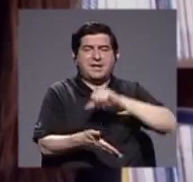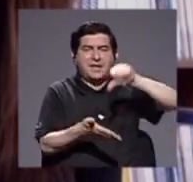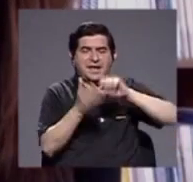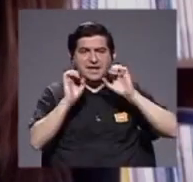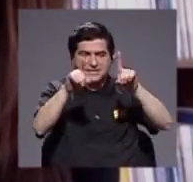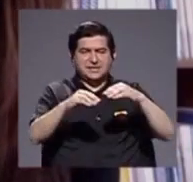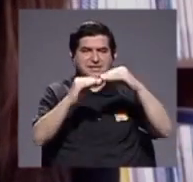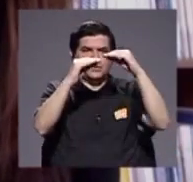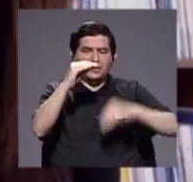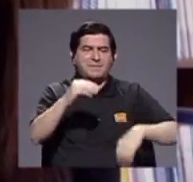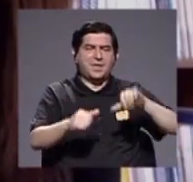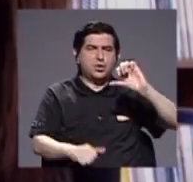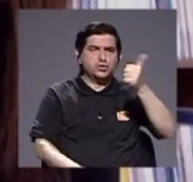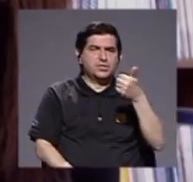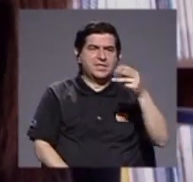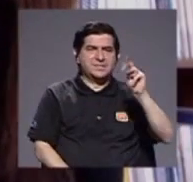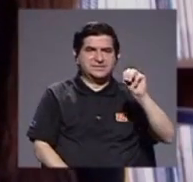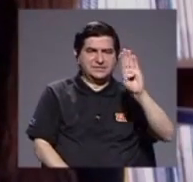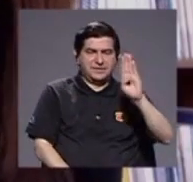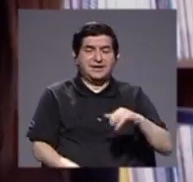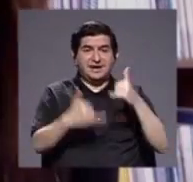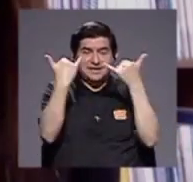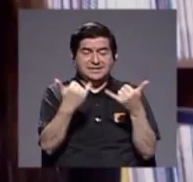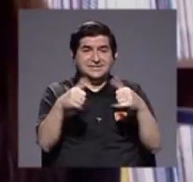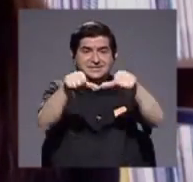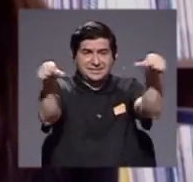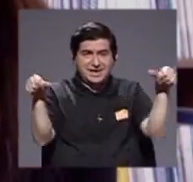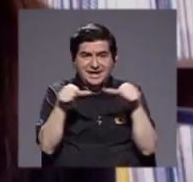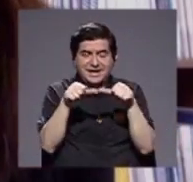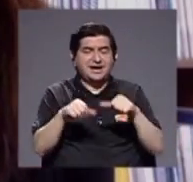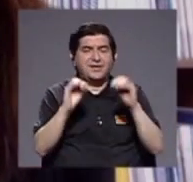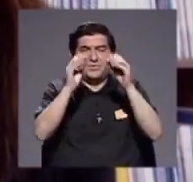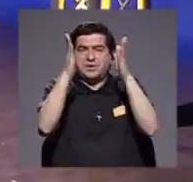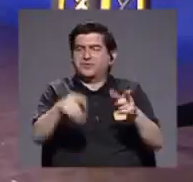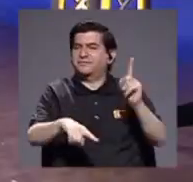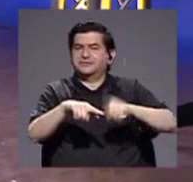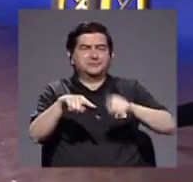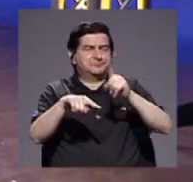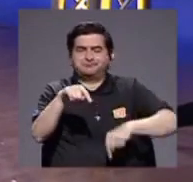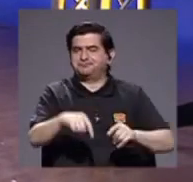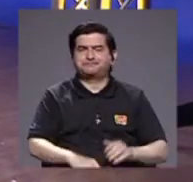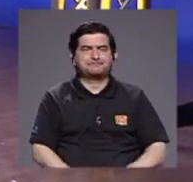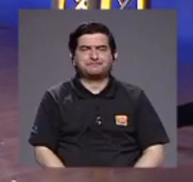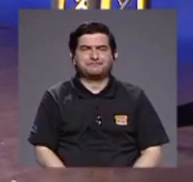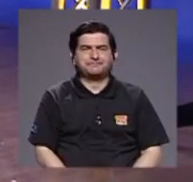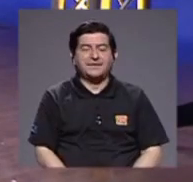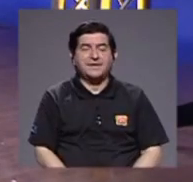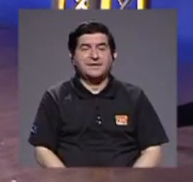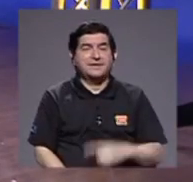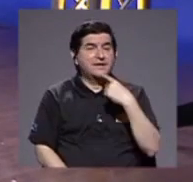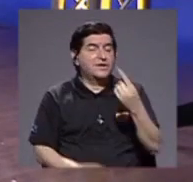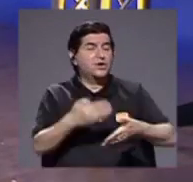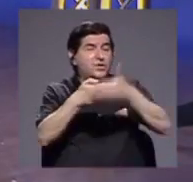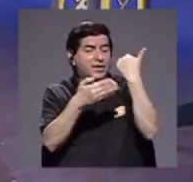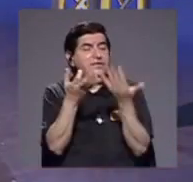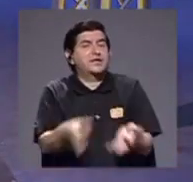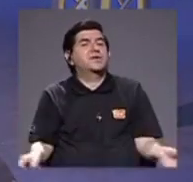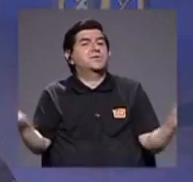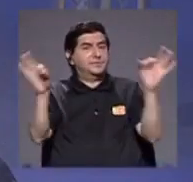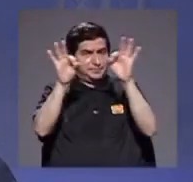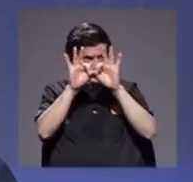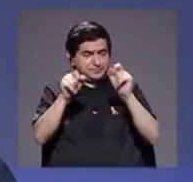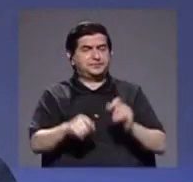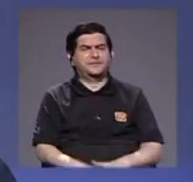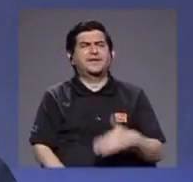megas, y eso impedía que los docentes ya en las aulas pudieran hacer eso. Entonces, lo que señalabas era muy importante antes,